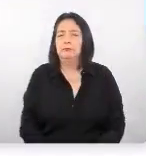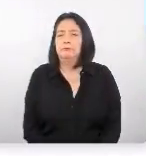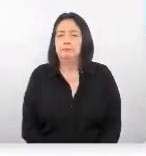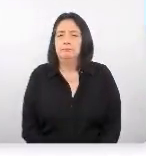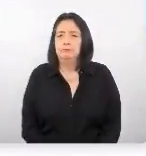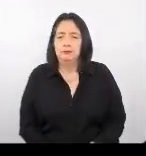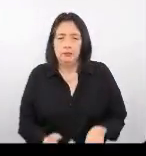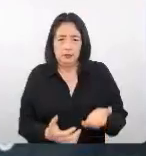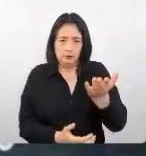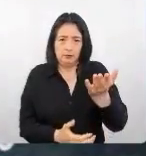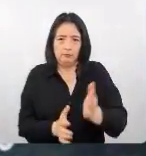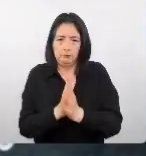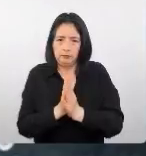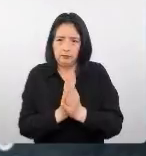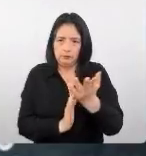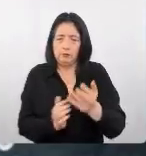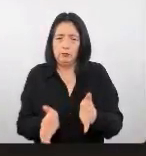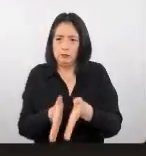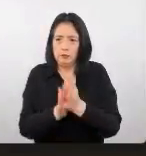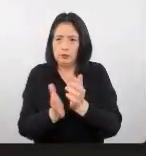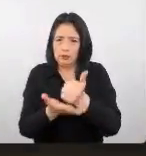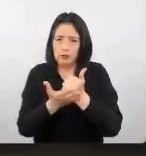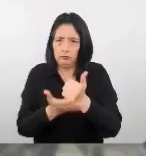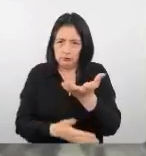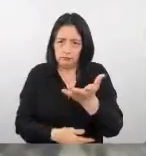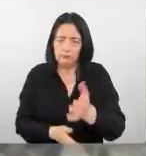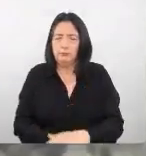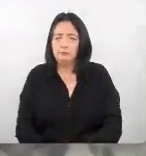adelante por favor Fiorella si nos puedes ayudar con el video